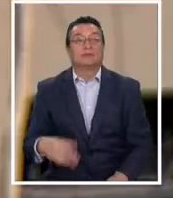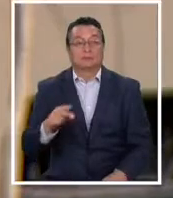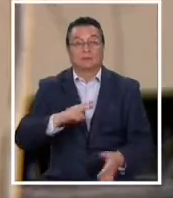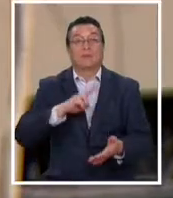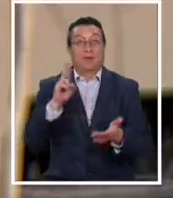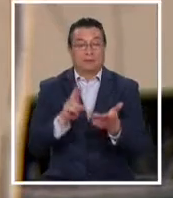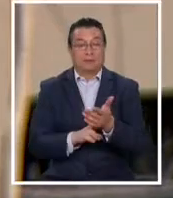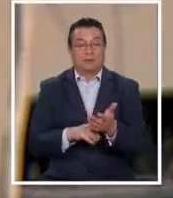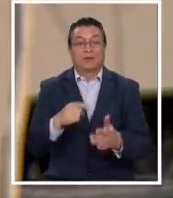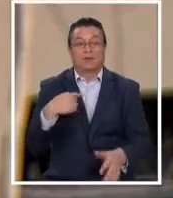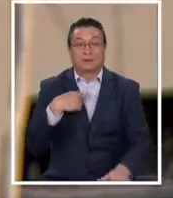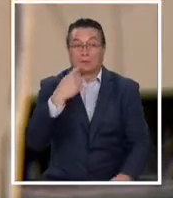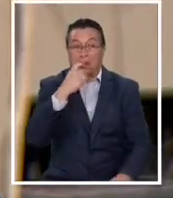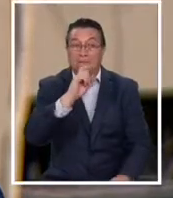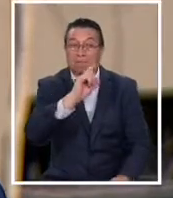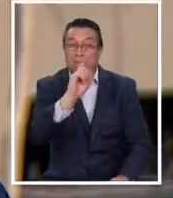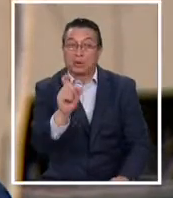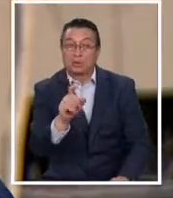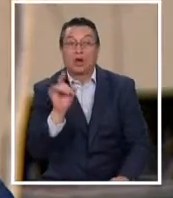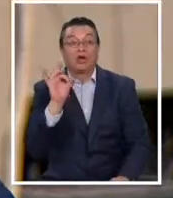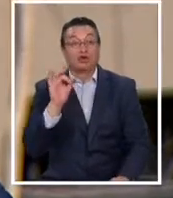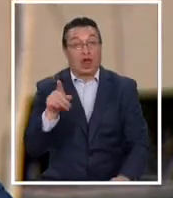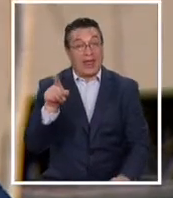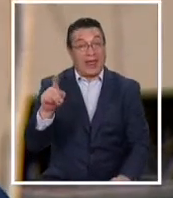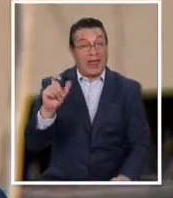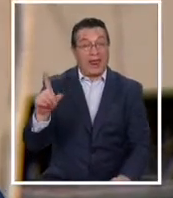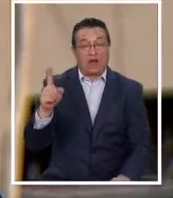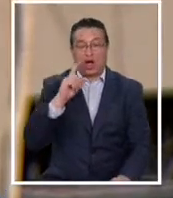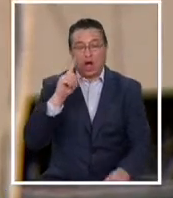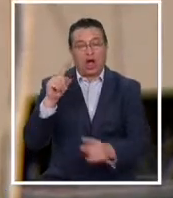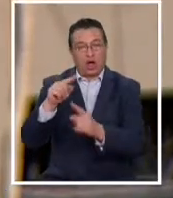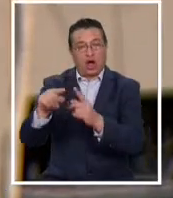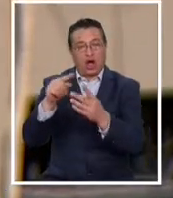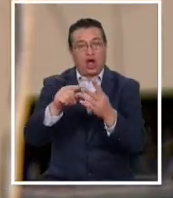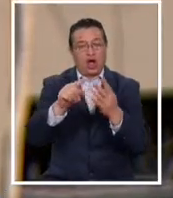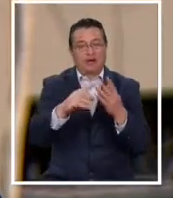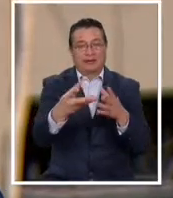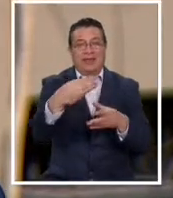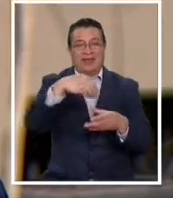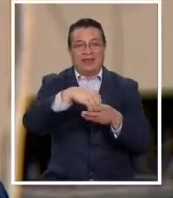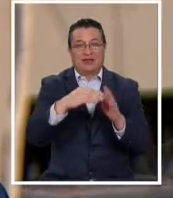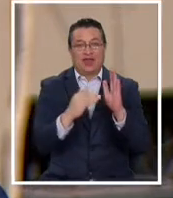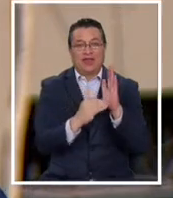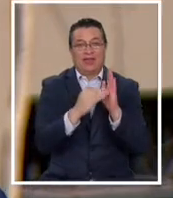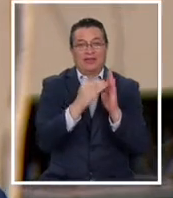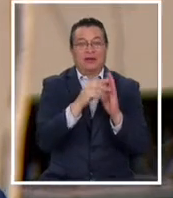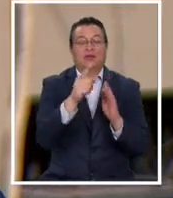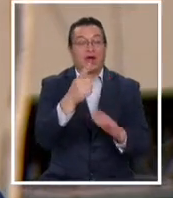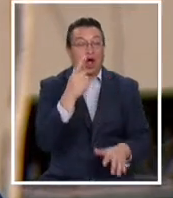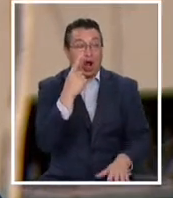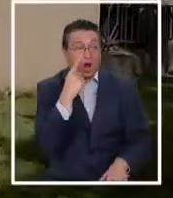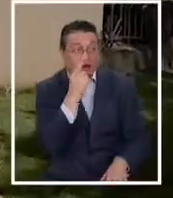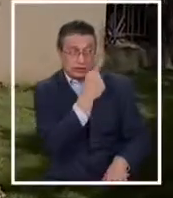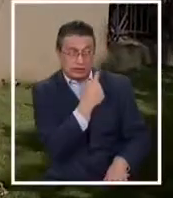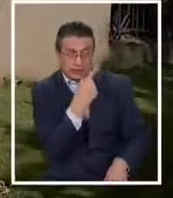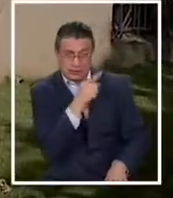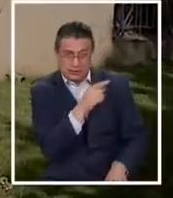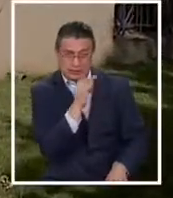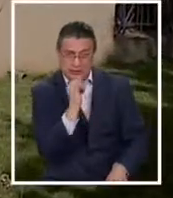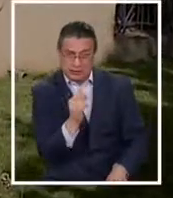Efectivamente, preguntar a, no solamente a él, sino a varias personas más dentro del condominio, que si reconocían a estas personas,